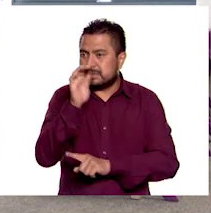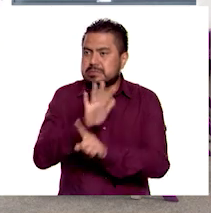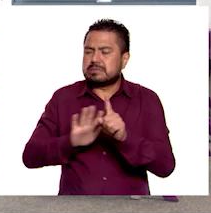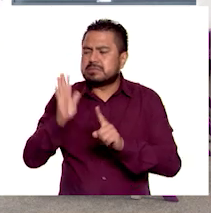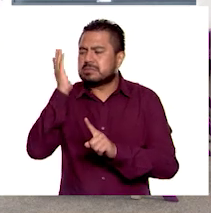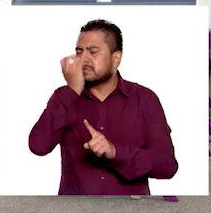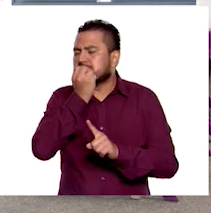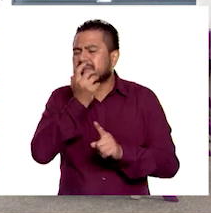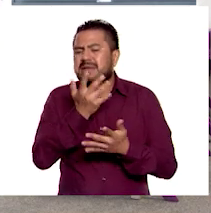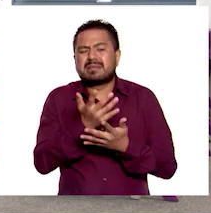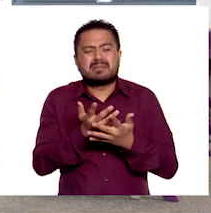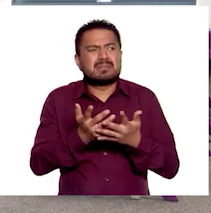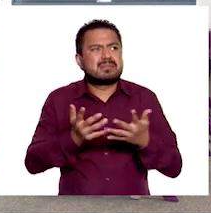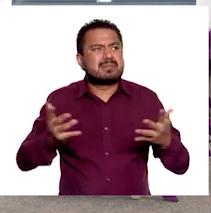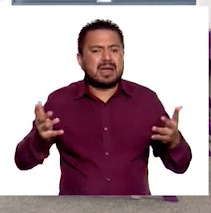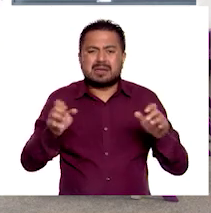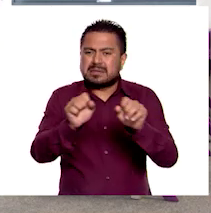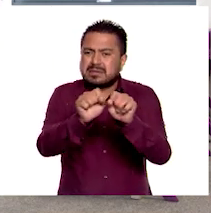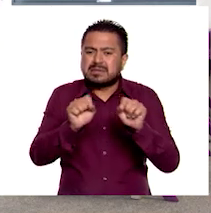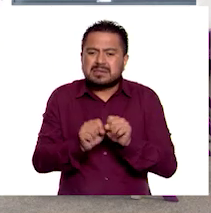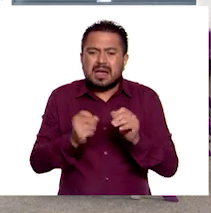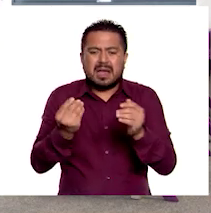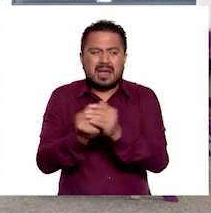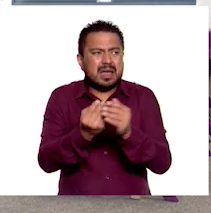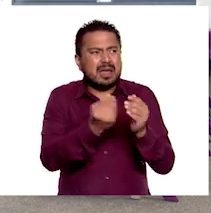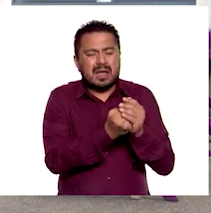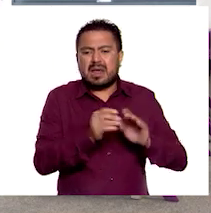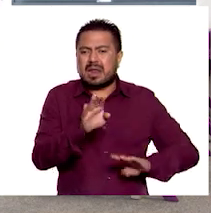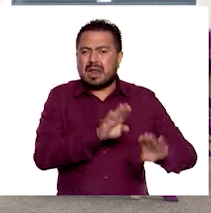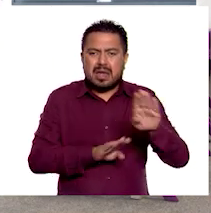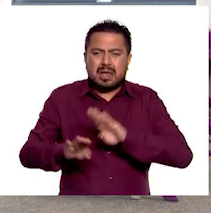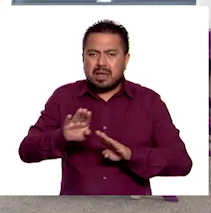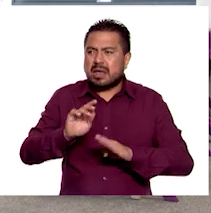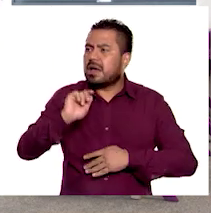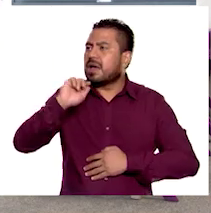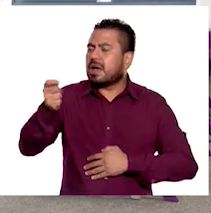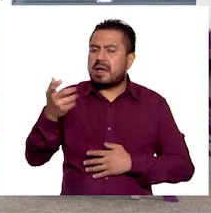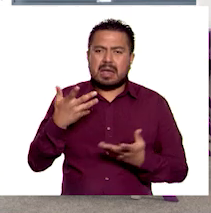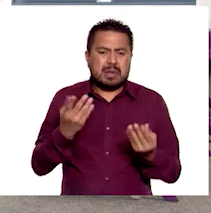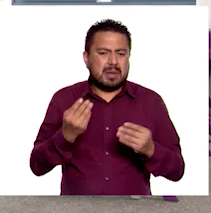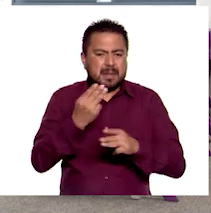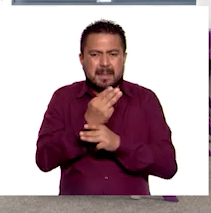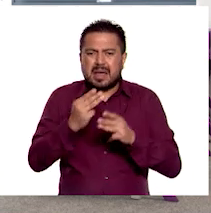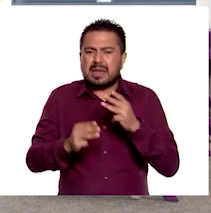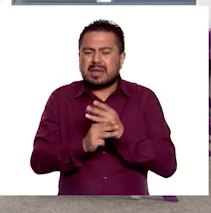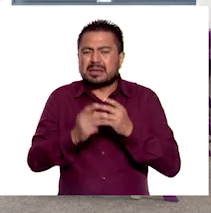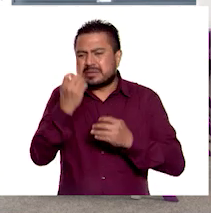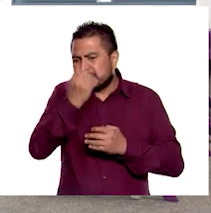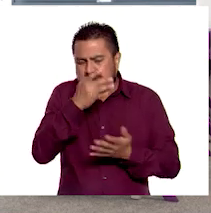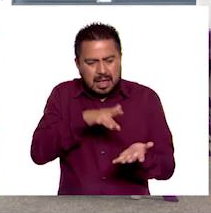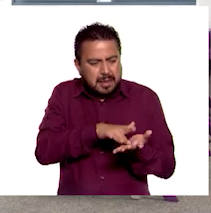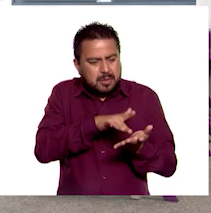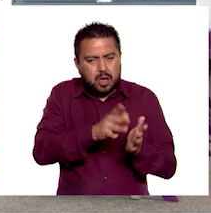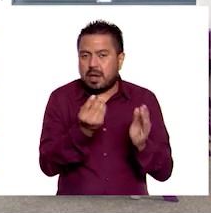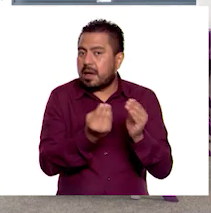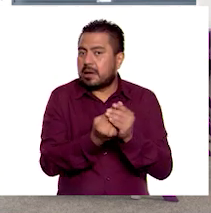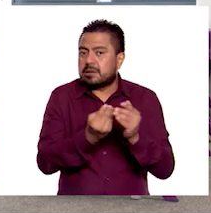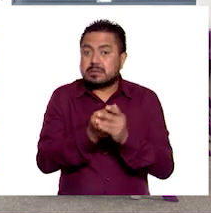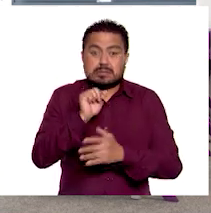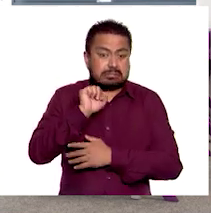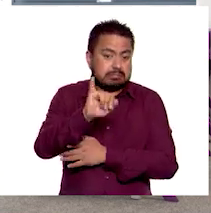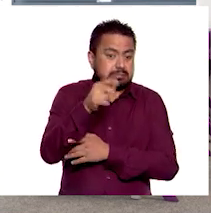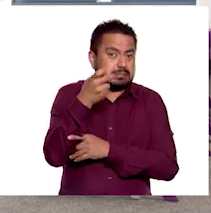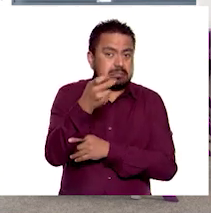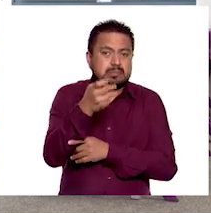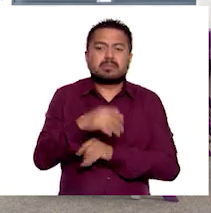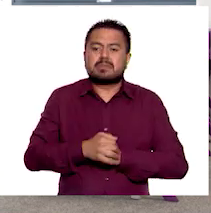bonita y muy grande. Hay muchos salones de clase, laboratorios y cuentan con mucho material didáctico como apoyo para las clases. Así es.